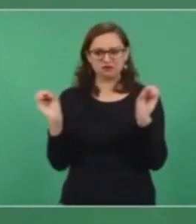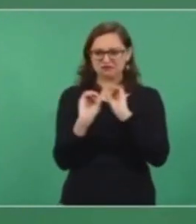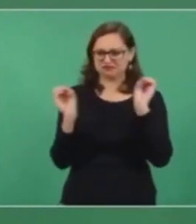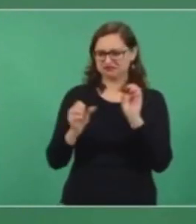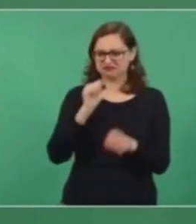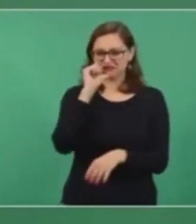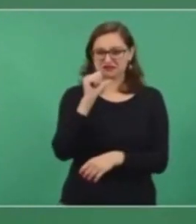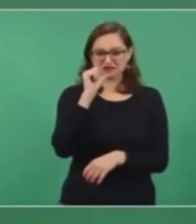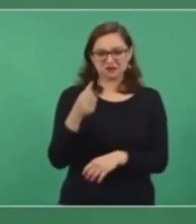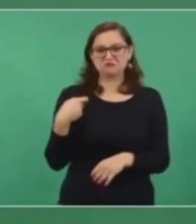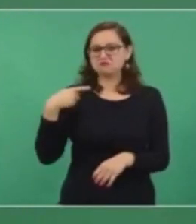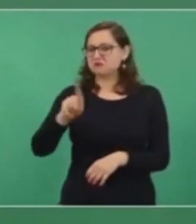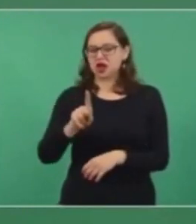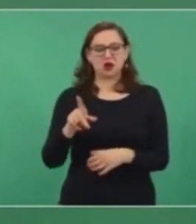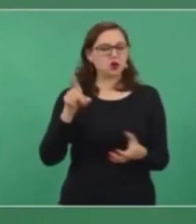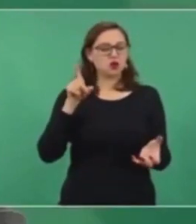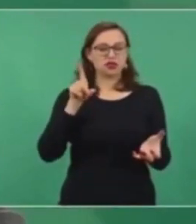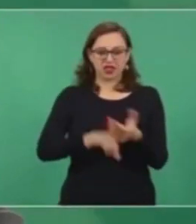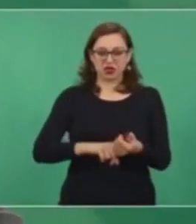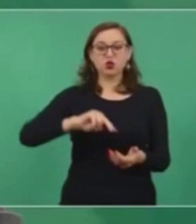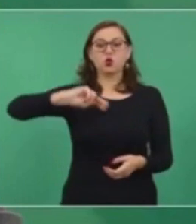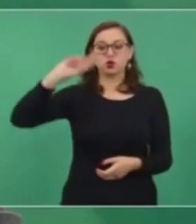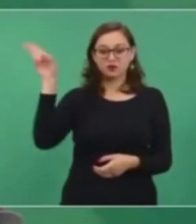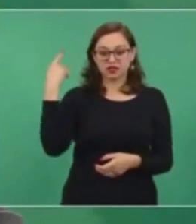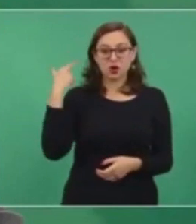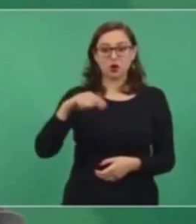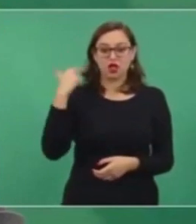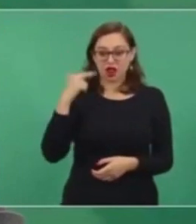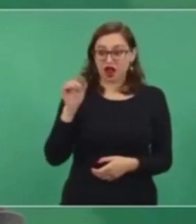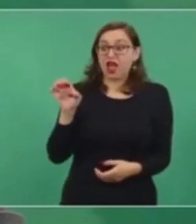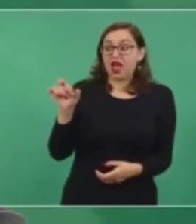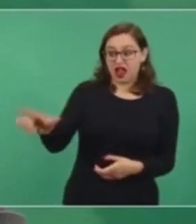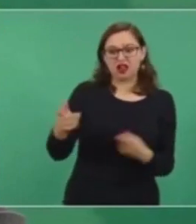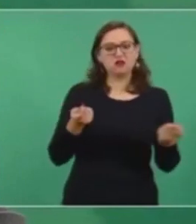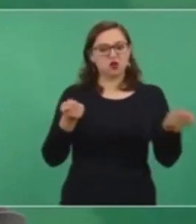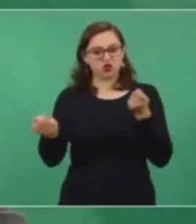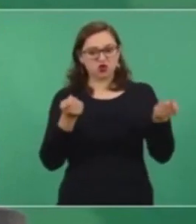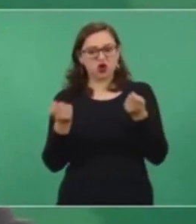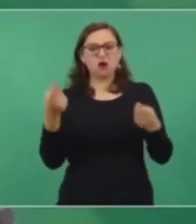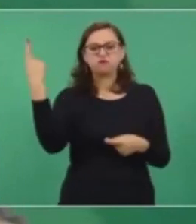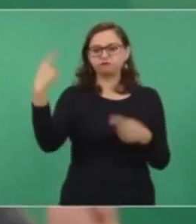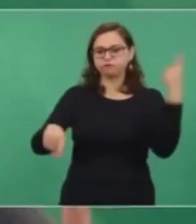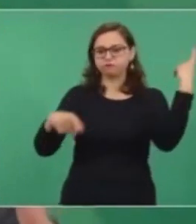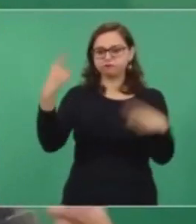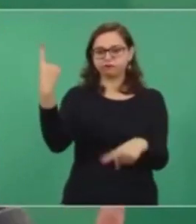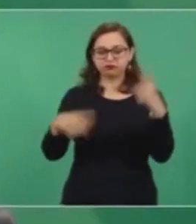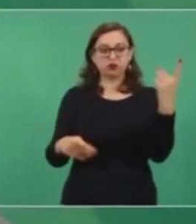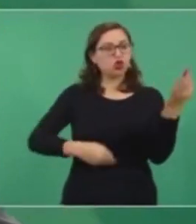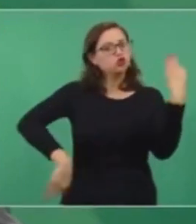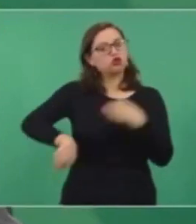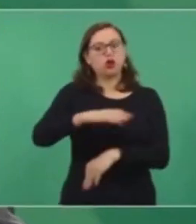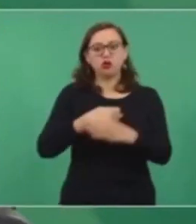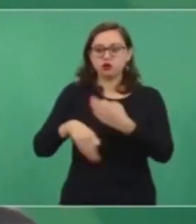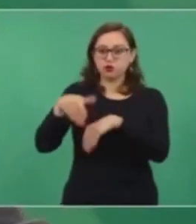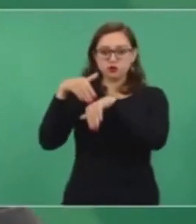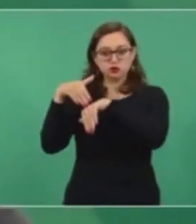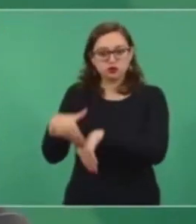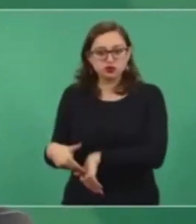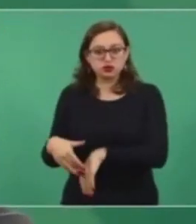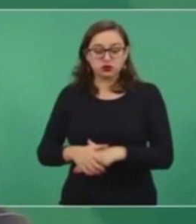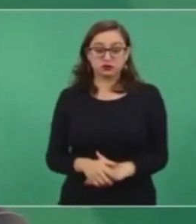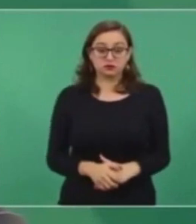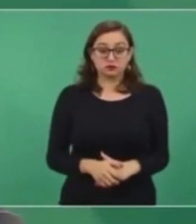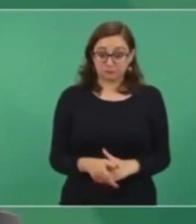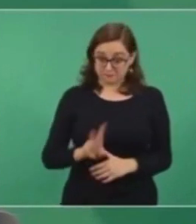en la Universidad de Guadalajara para hablar en plata,